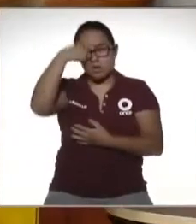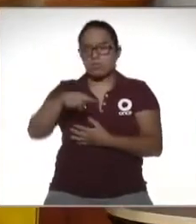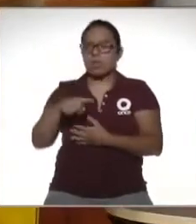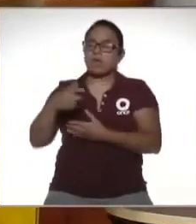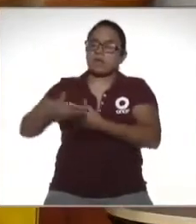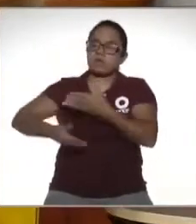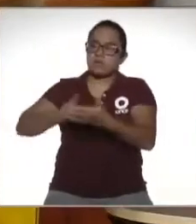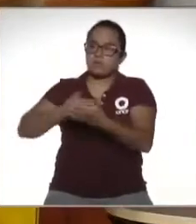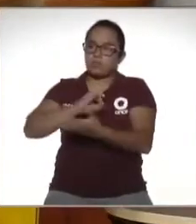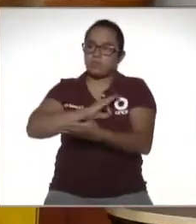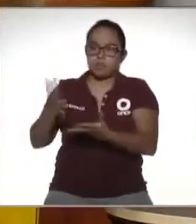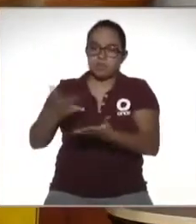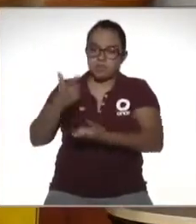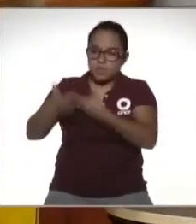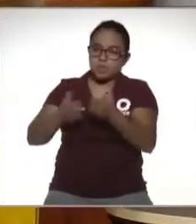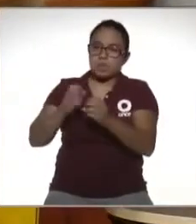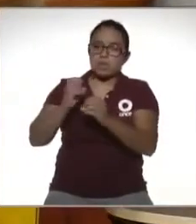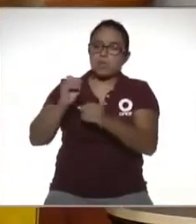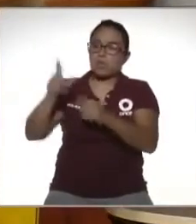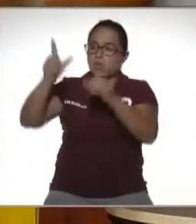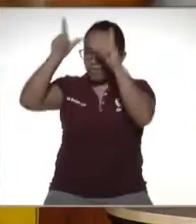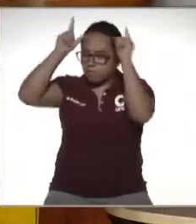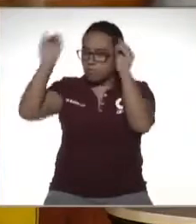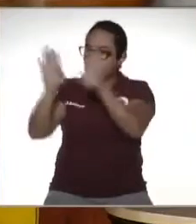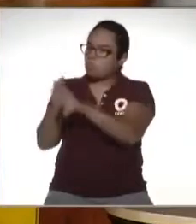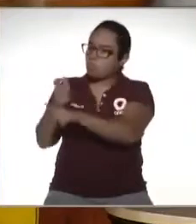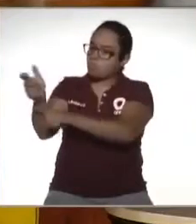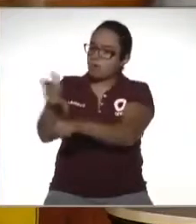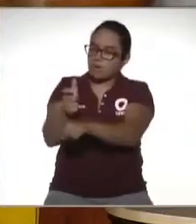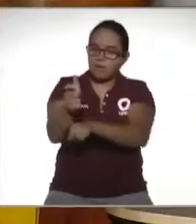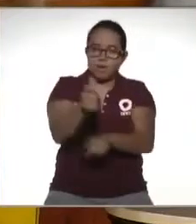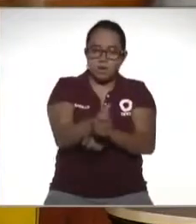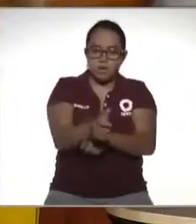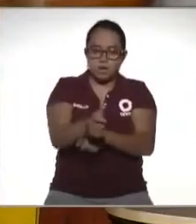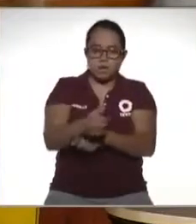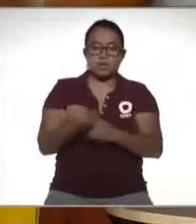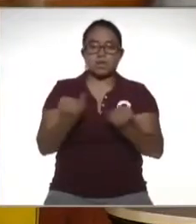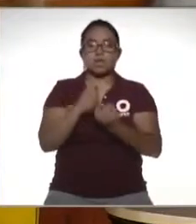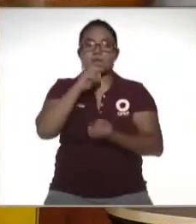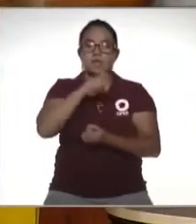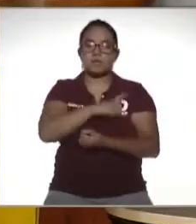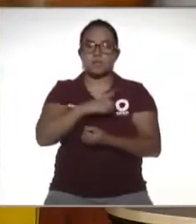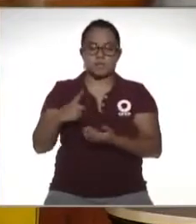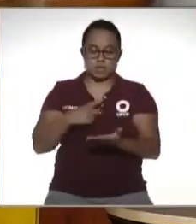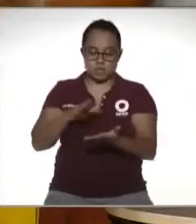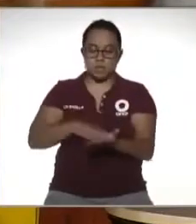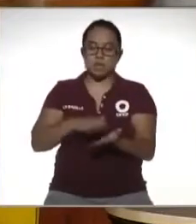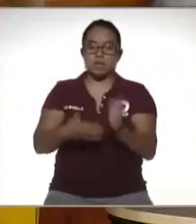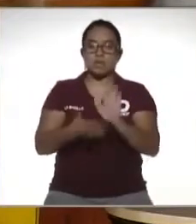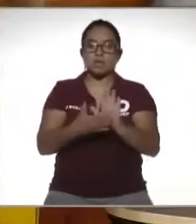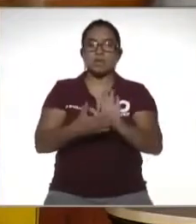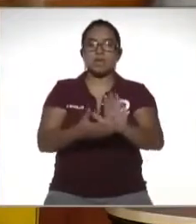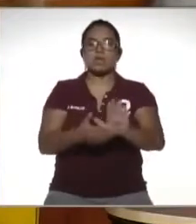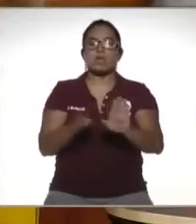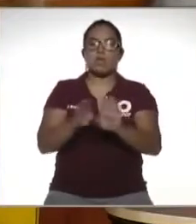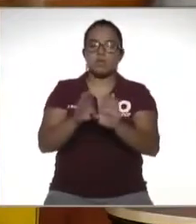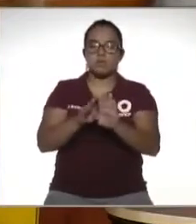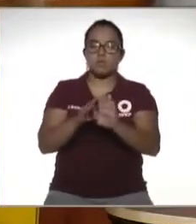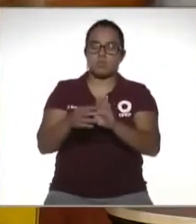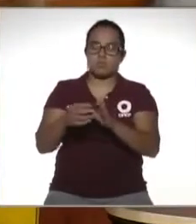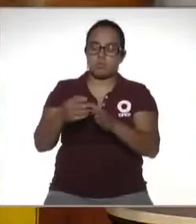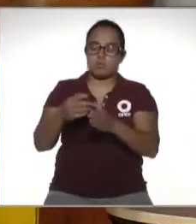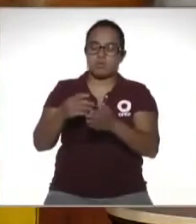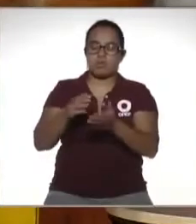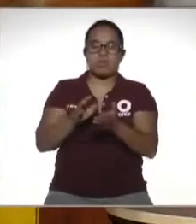los servicios el pago de sus salarios a sus enfermeras también tiene que tener todos los comprobantes fiscales que esté expidiendo o que le están